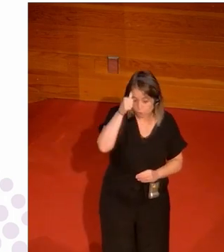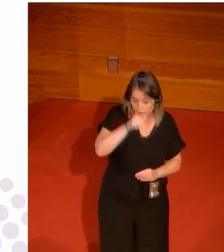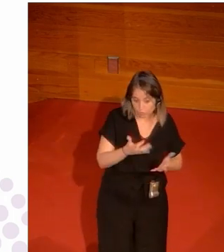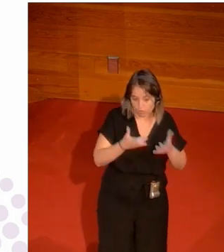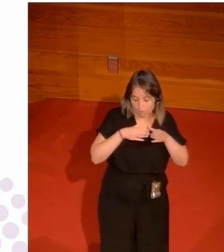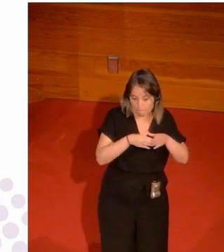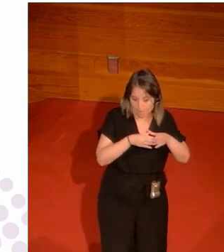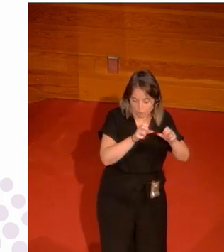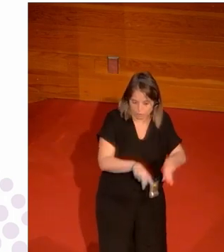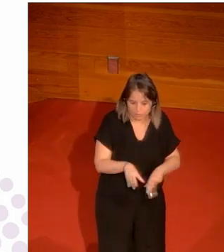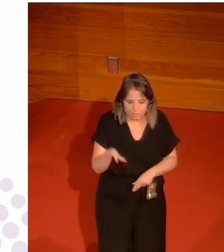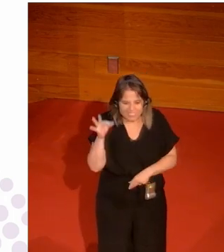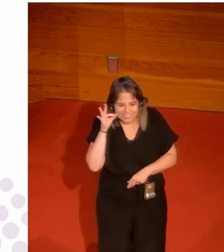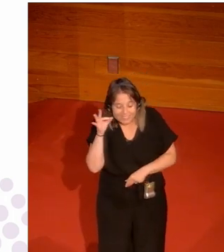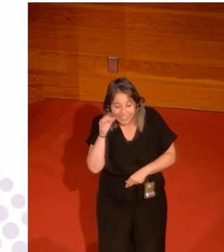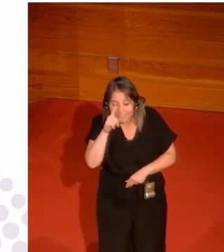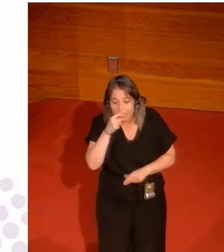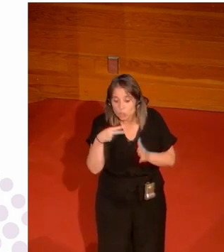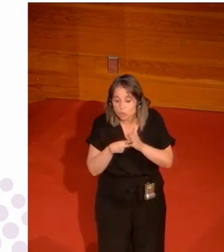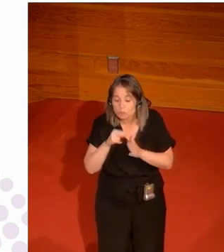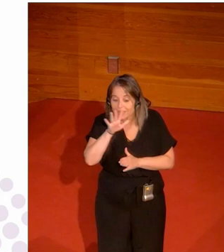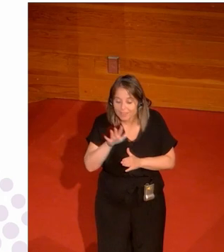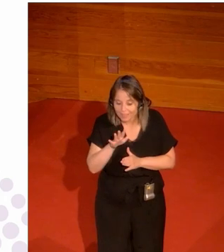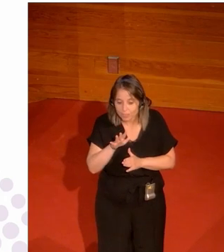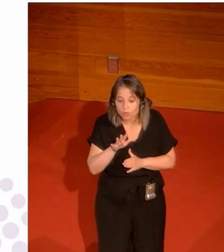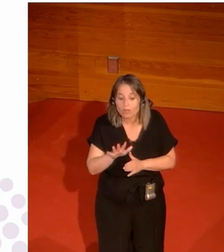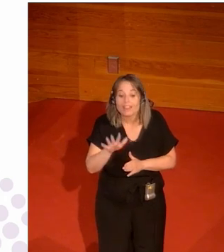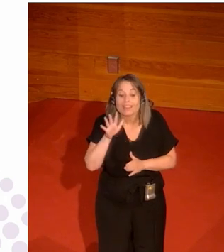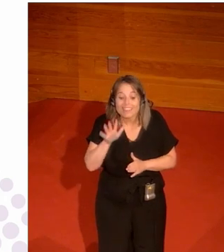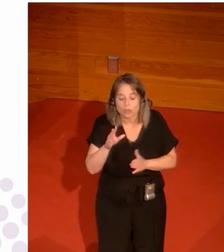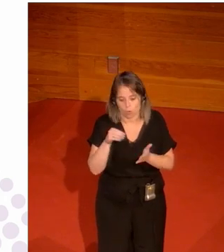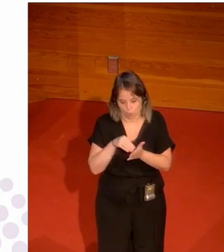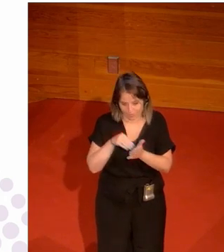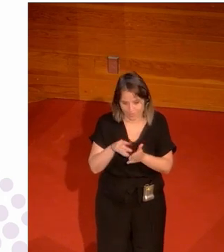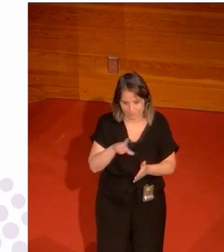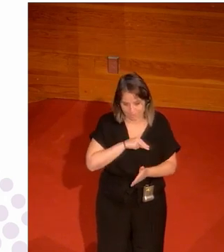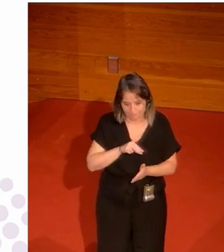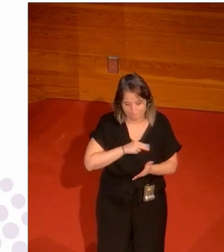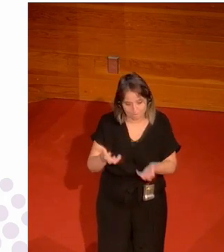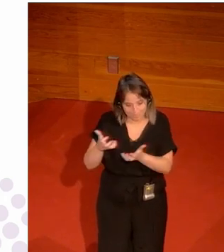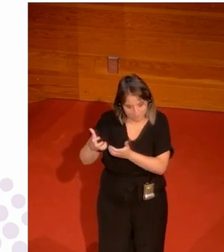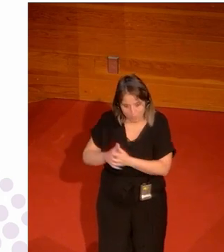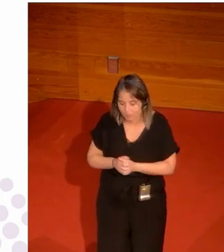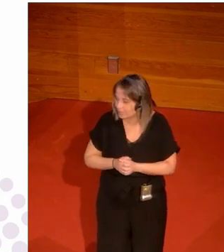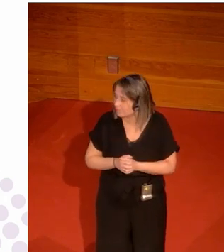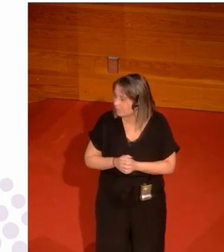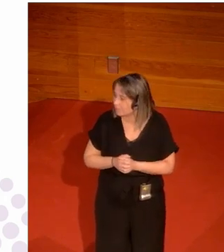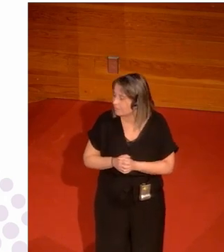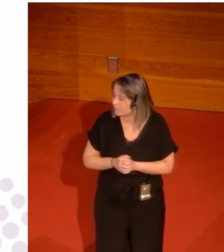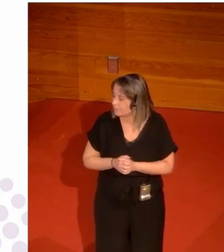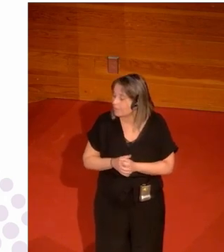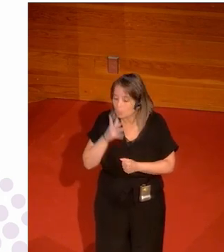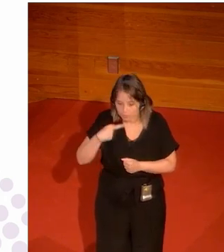gabarra y por estas chicas hemos tenido desde 2005 ocasiones cinco ocasiones cinco ocasiones ¿hacemos campaña la próxima vez? ¿eh? que